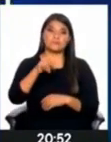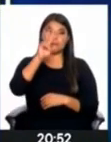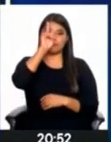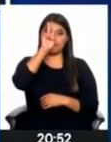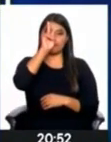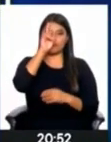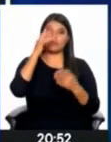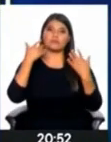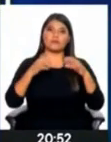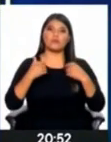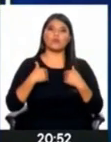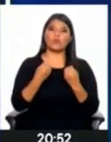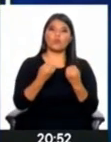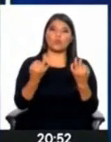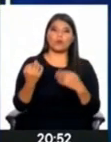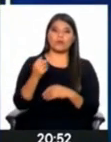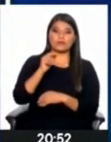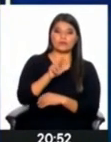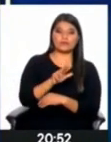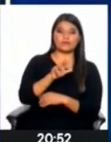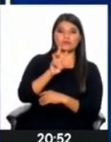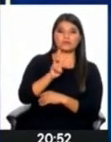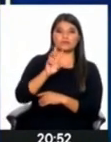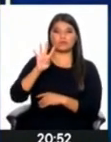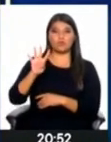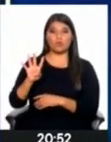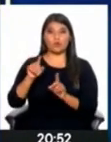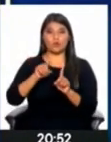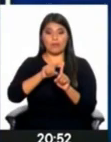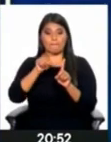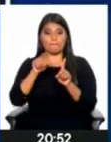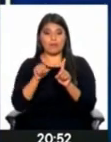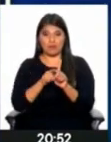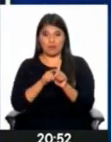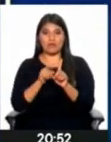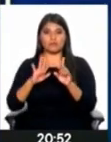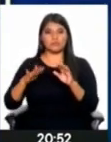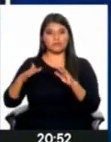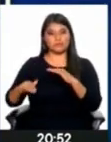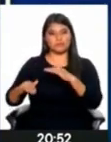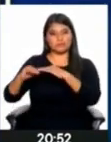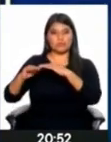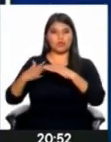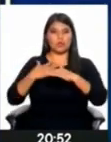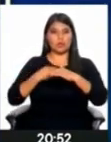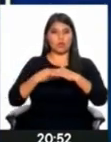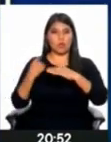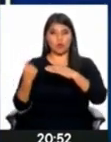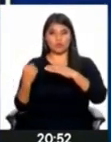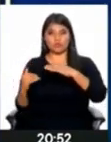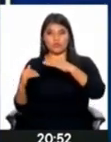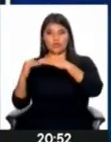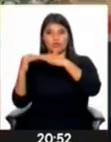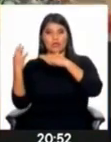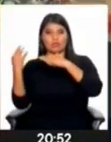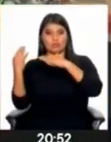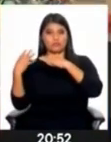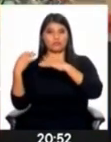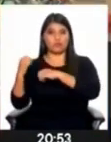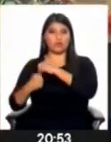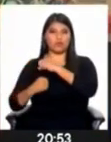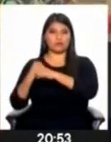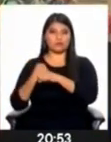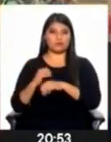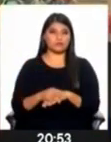registrado 364 embarazos de menores entre 11 y 14 años. El